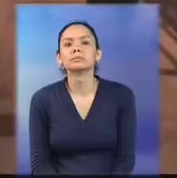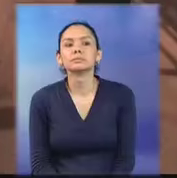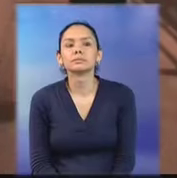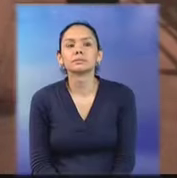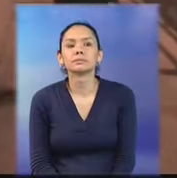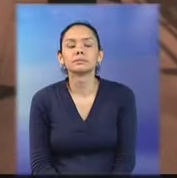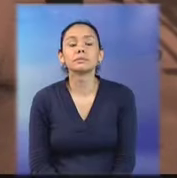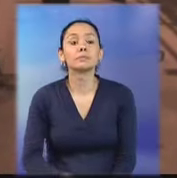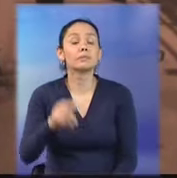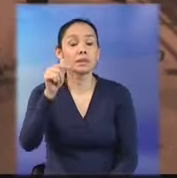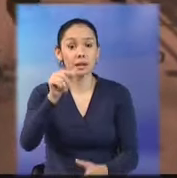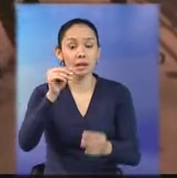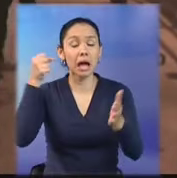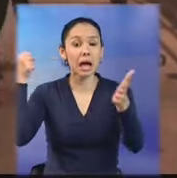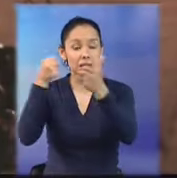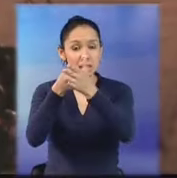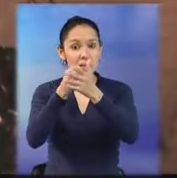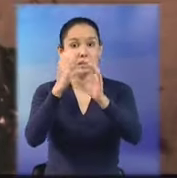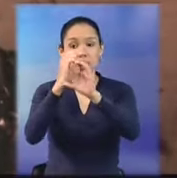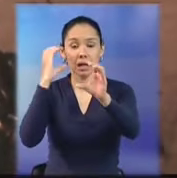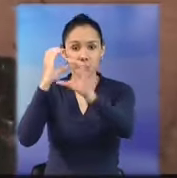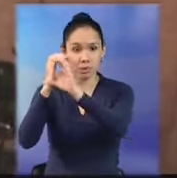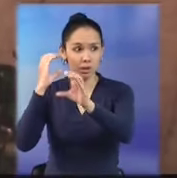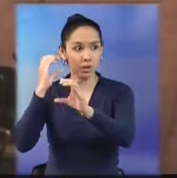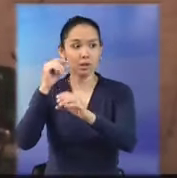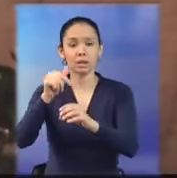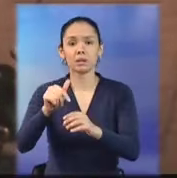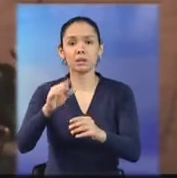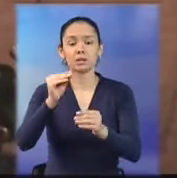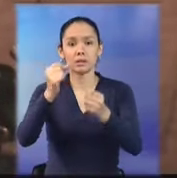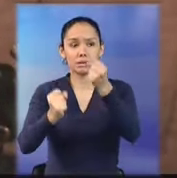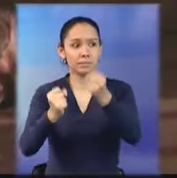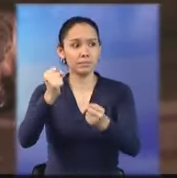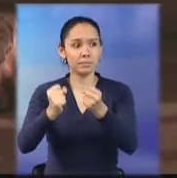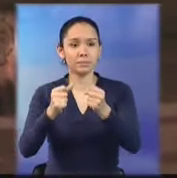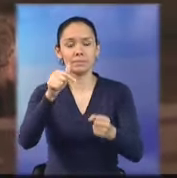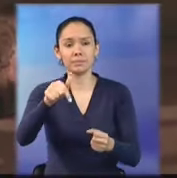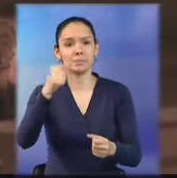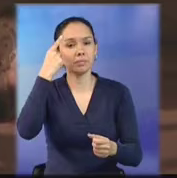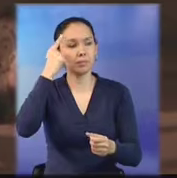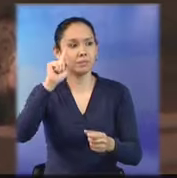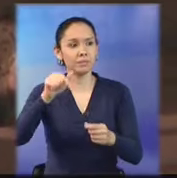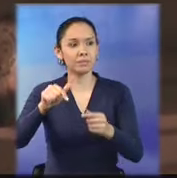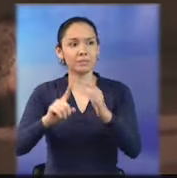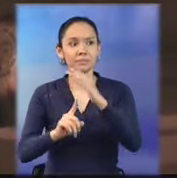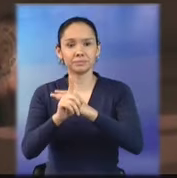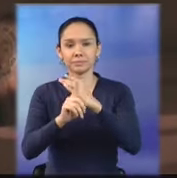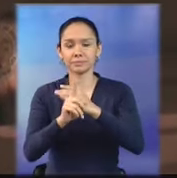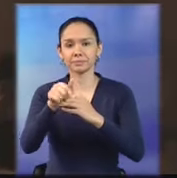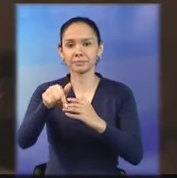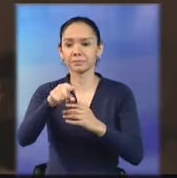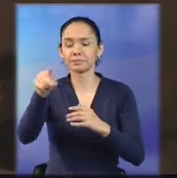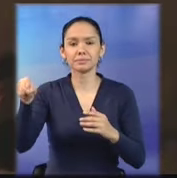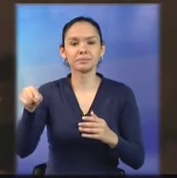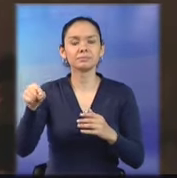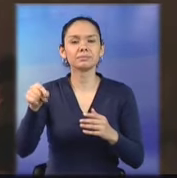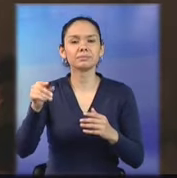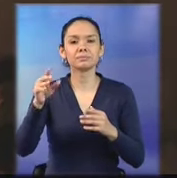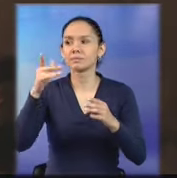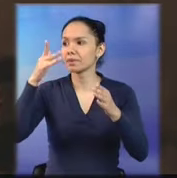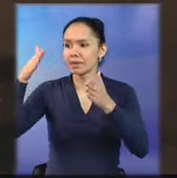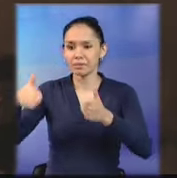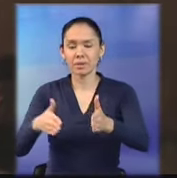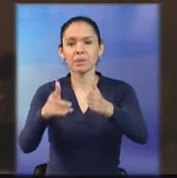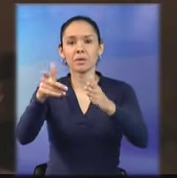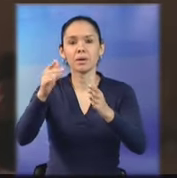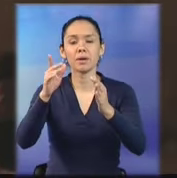En cuanto a accidentes de tránsito, un conductor de motocicleta murió tras colisionar con una base de concreto del viaducto